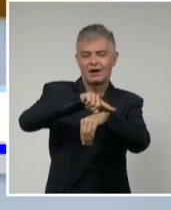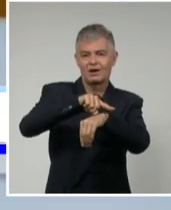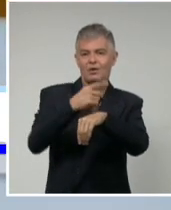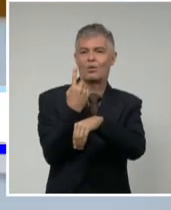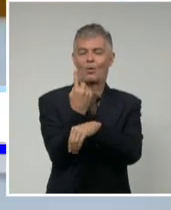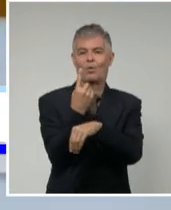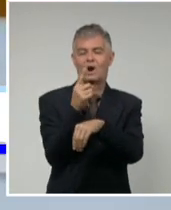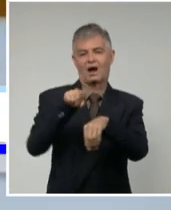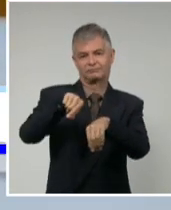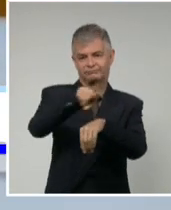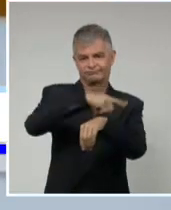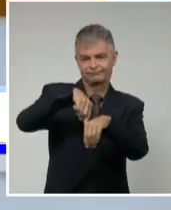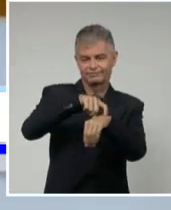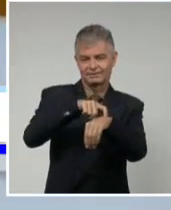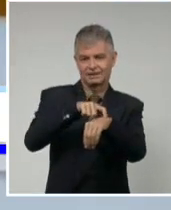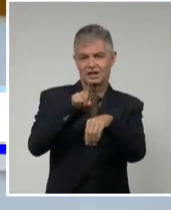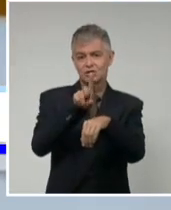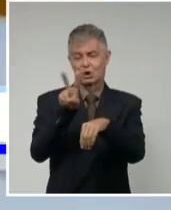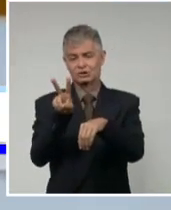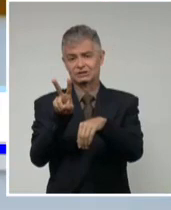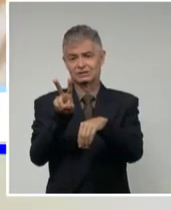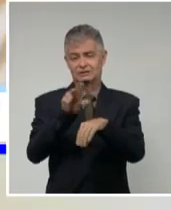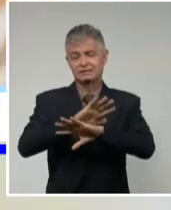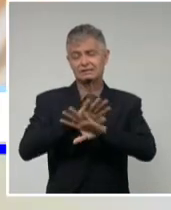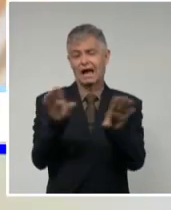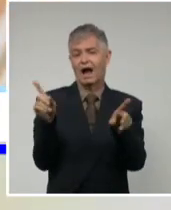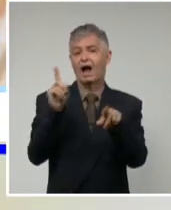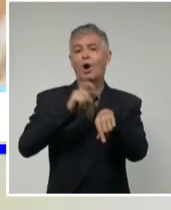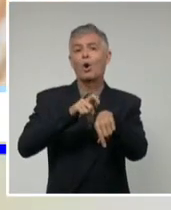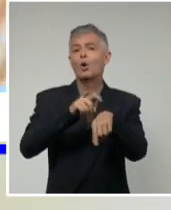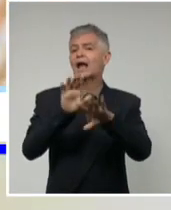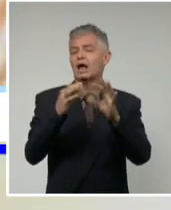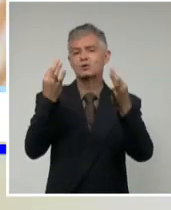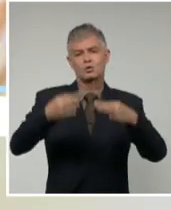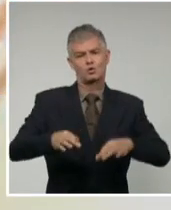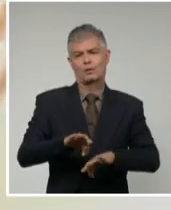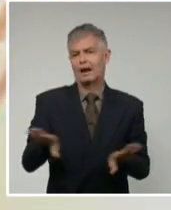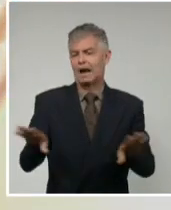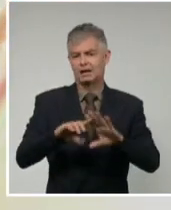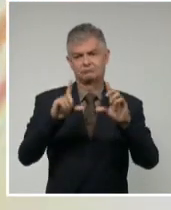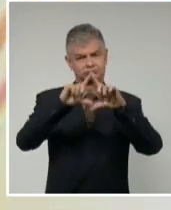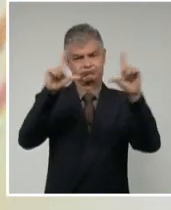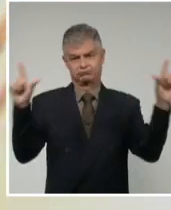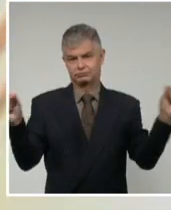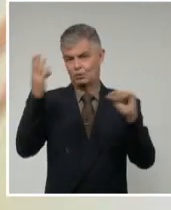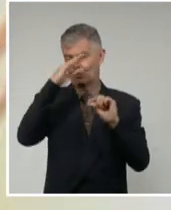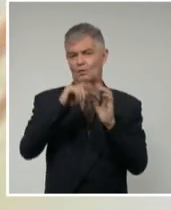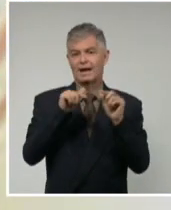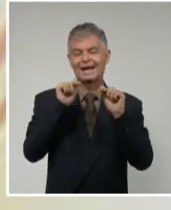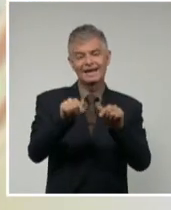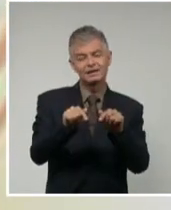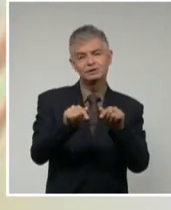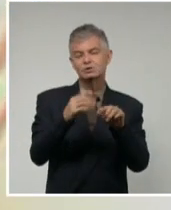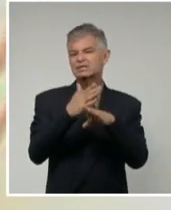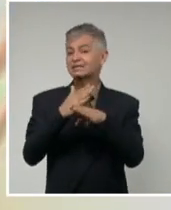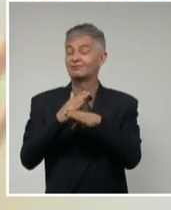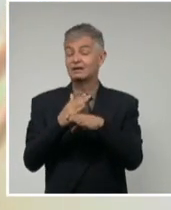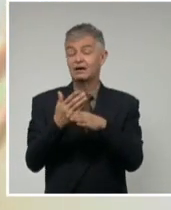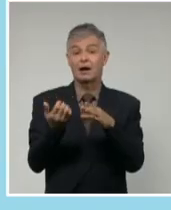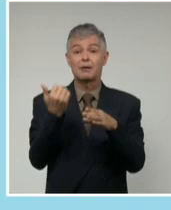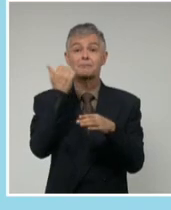restablecer el horario normal en todo el territorio nacional. Ese cambio implica un aumento del consumo de